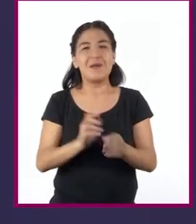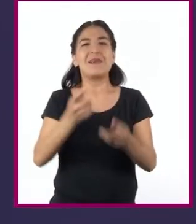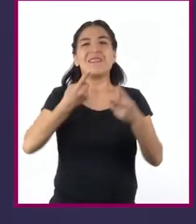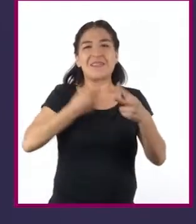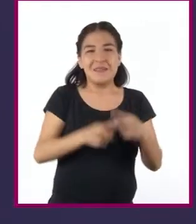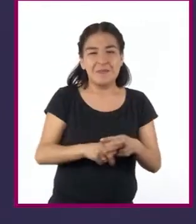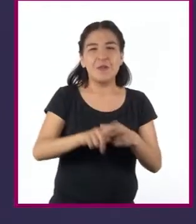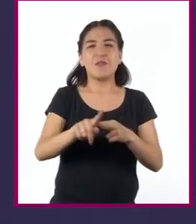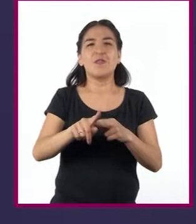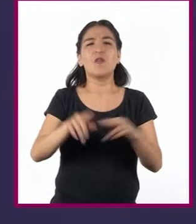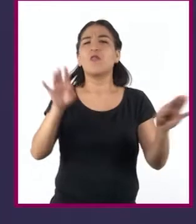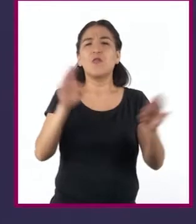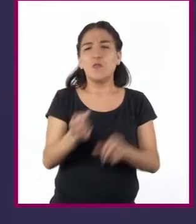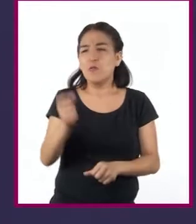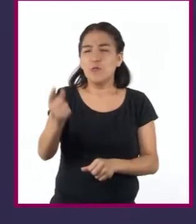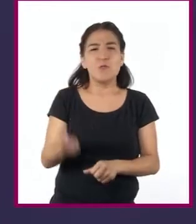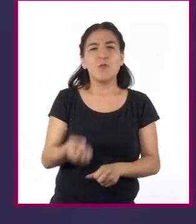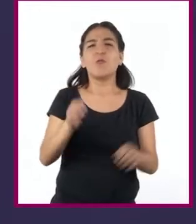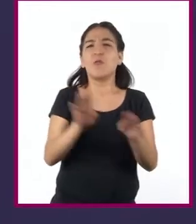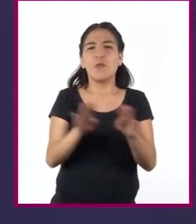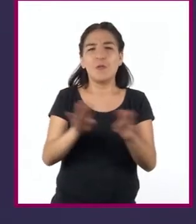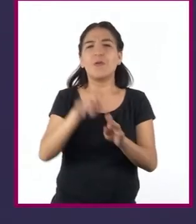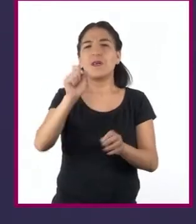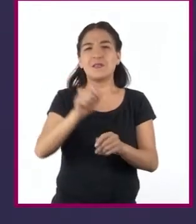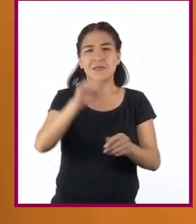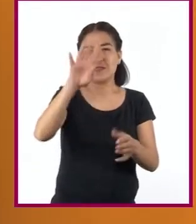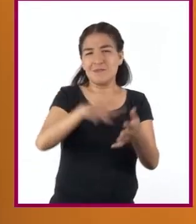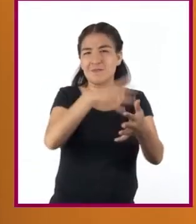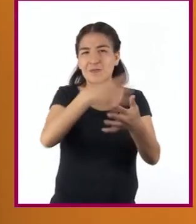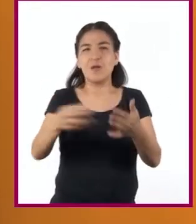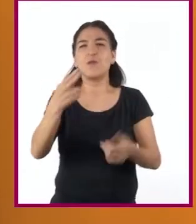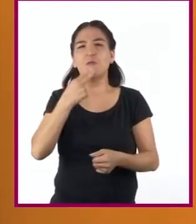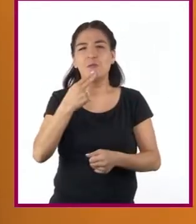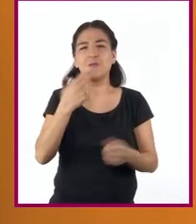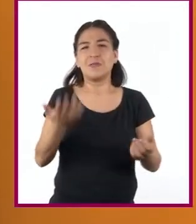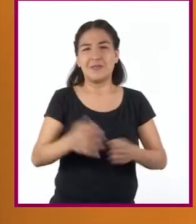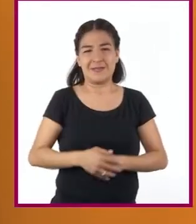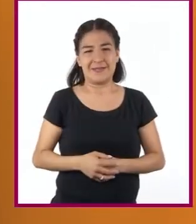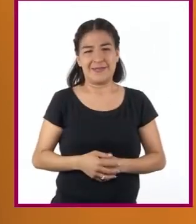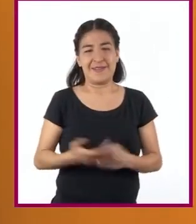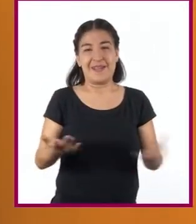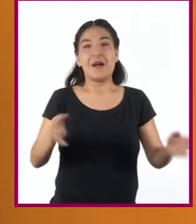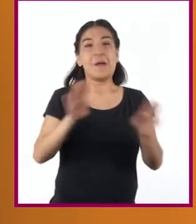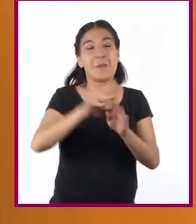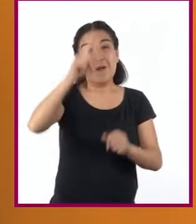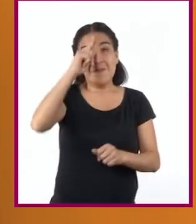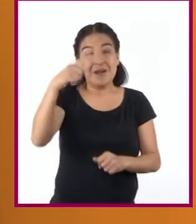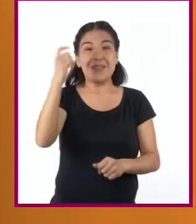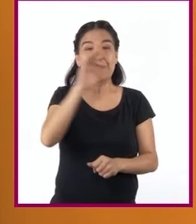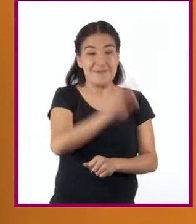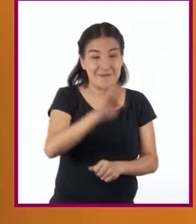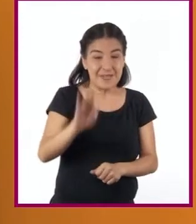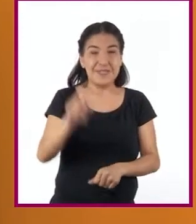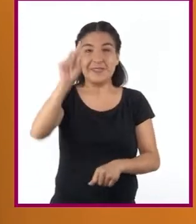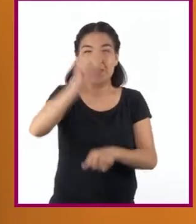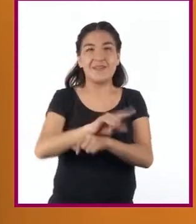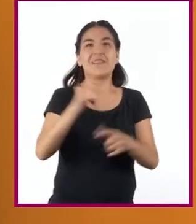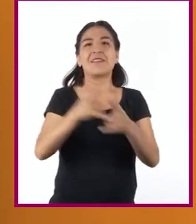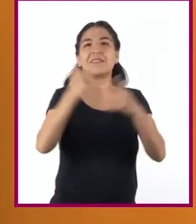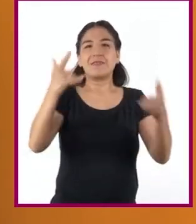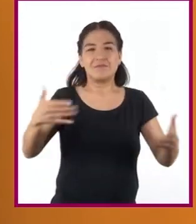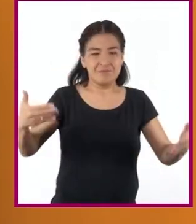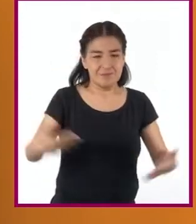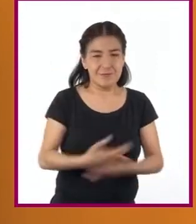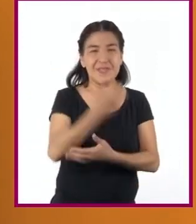cuentas cuándo se inició el uso de los gráficos? Pues no es fácil señalar el momento exacto en la historia en la que